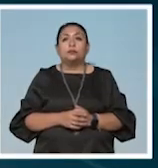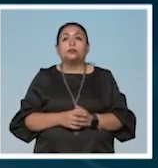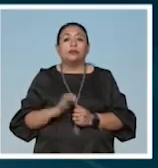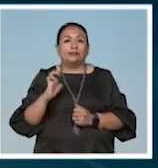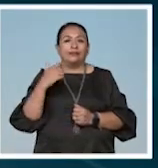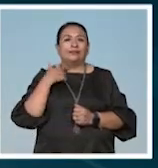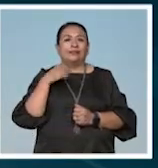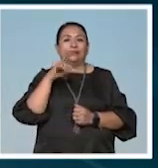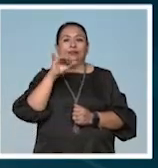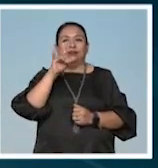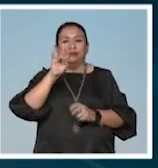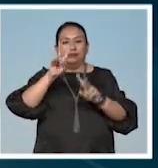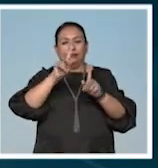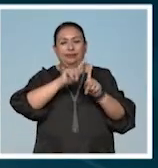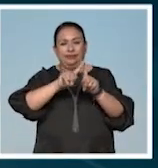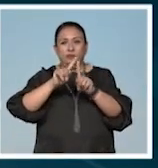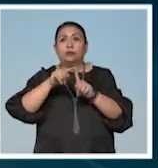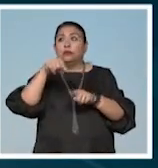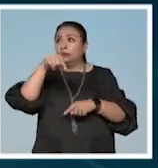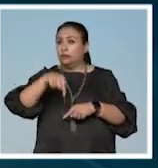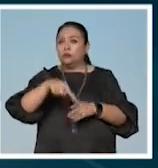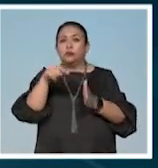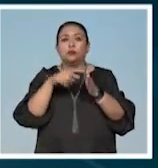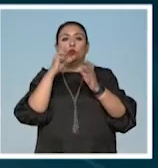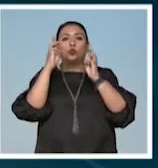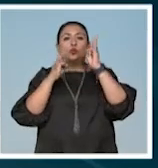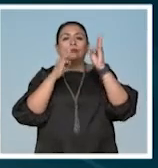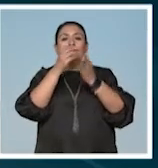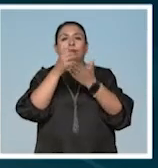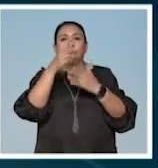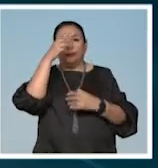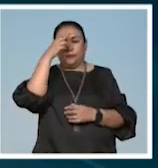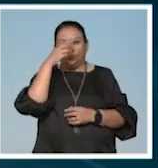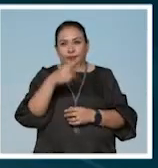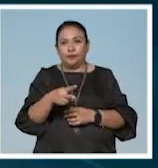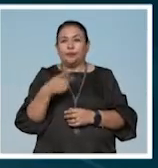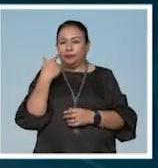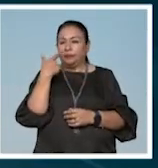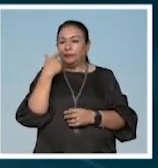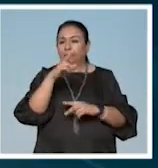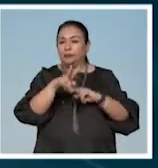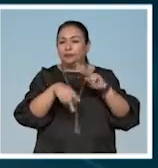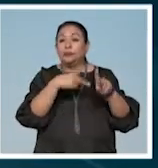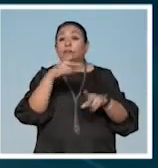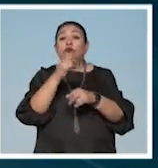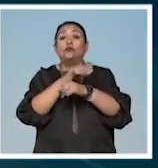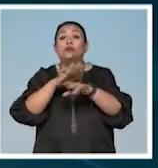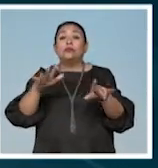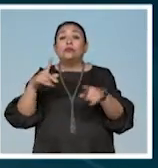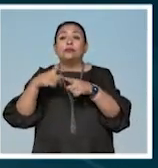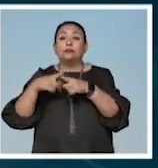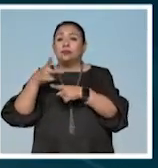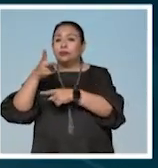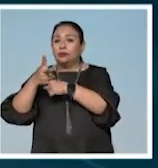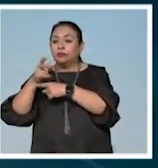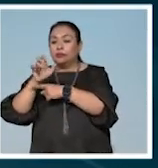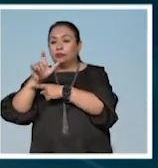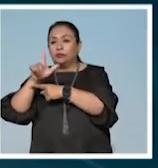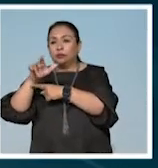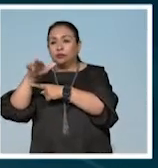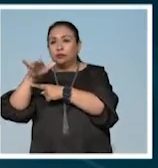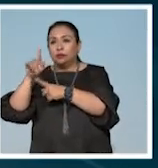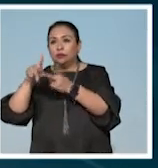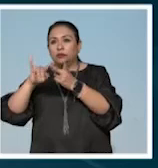Exvoto sobre la diversidad va a estar aquí, en el Museo de la Ciudad de México. No se la pierdan. Informaron para ustedes Saúl